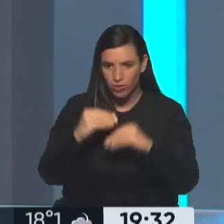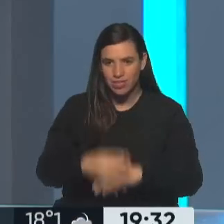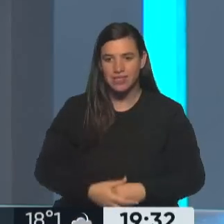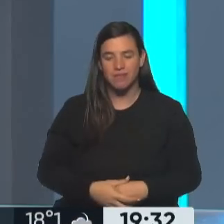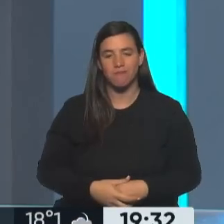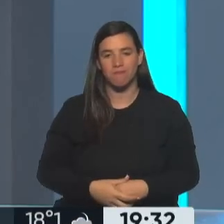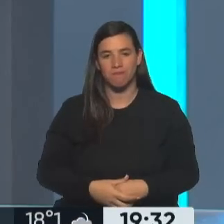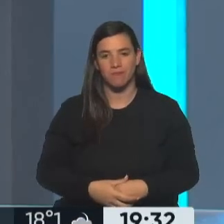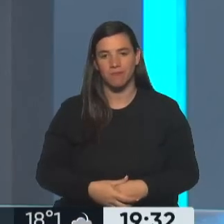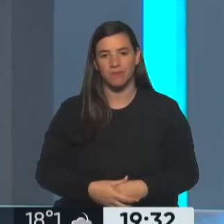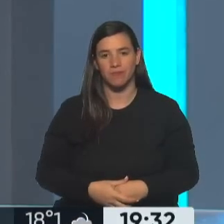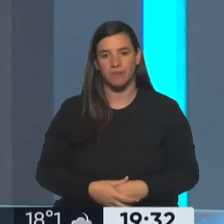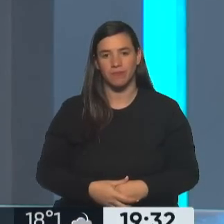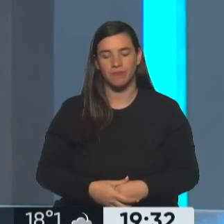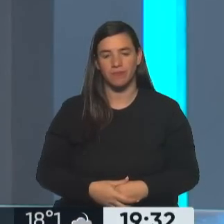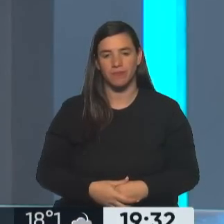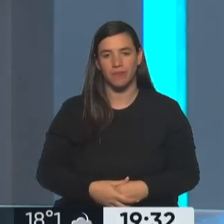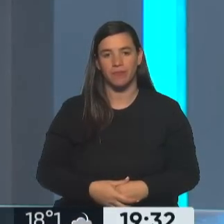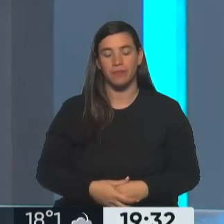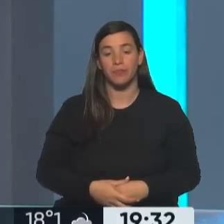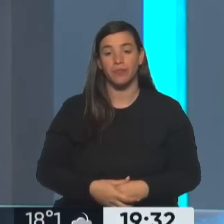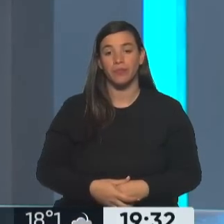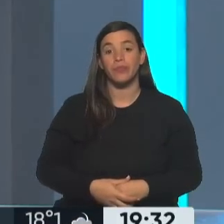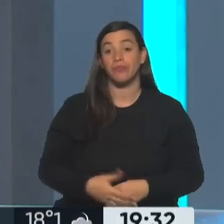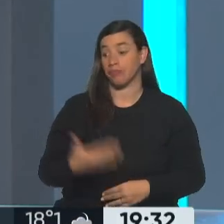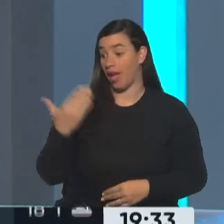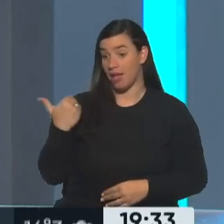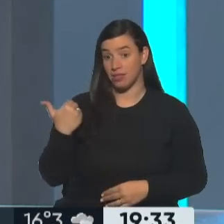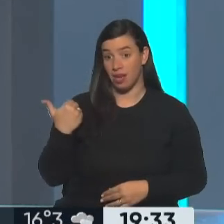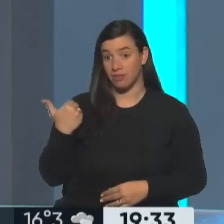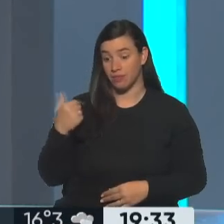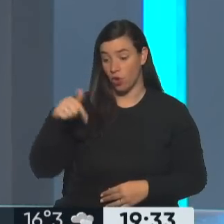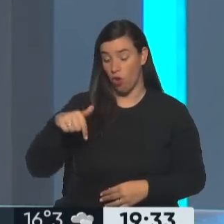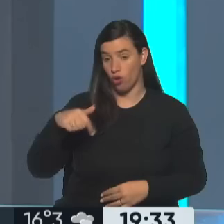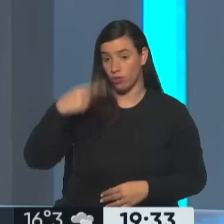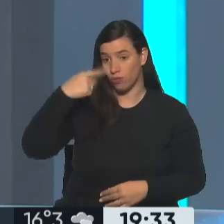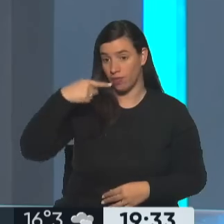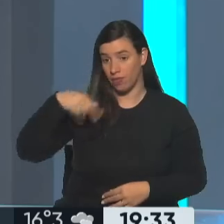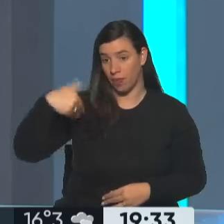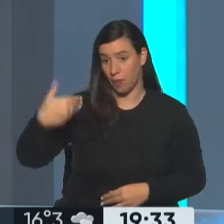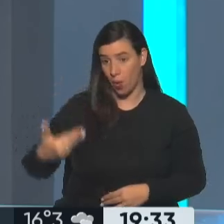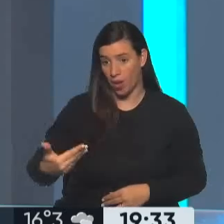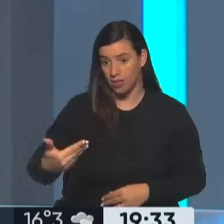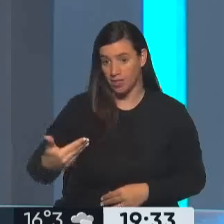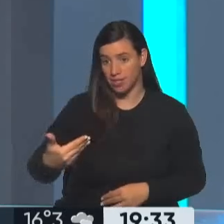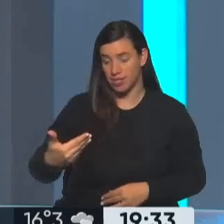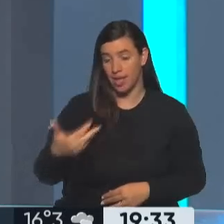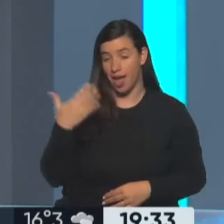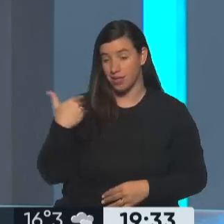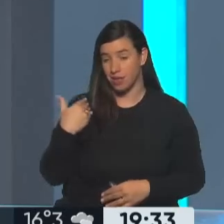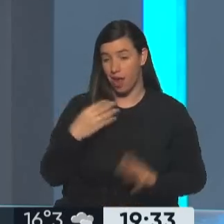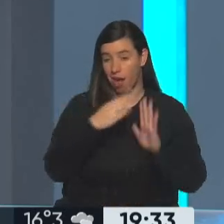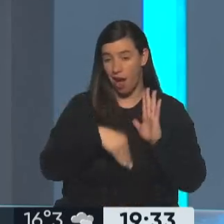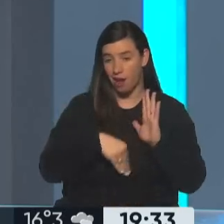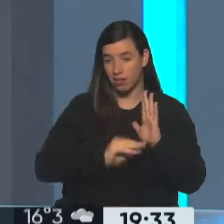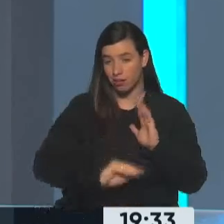Bueno, vamos a darle marco. El día después de la carta en modo Twitter de Cristina